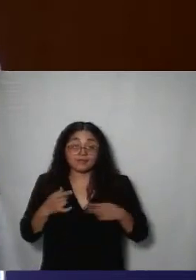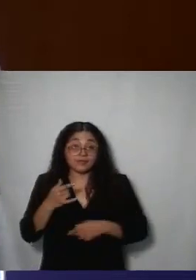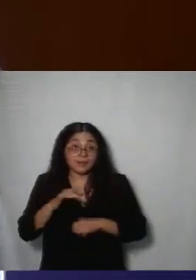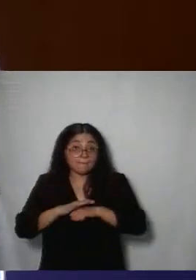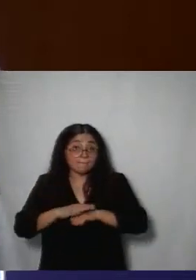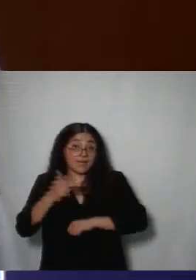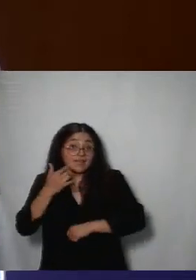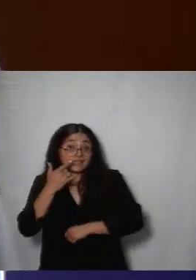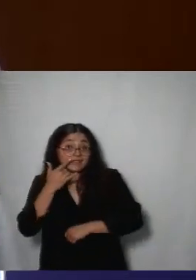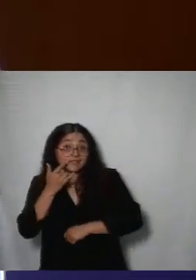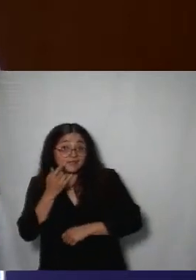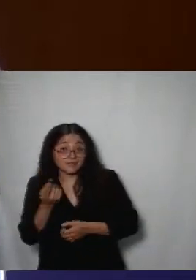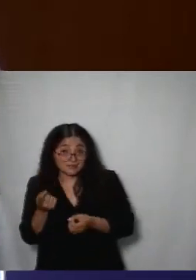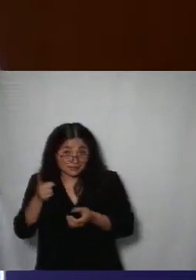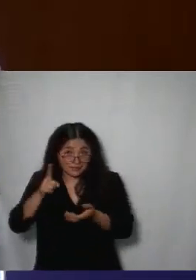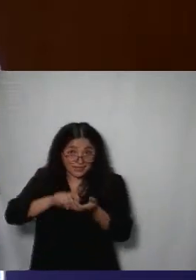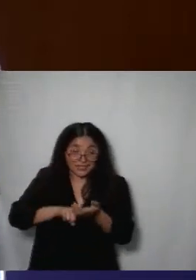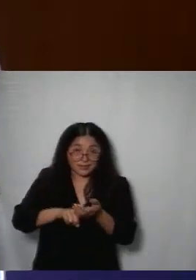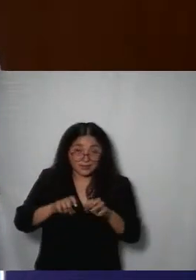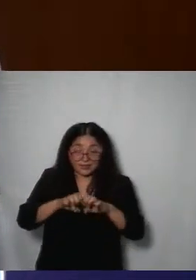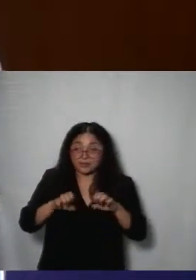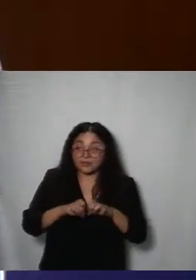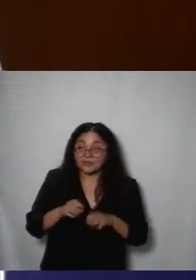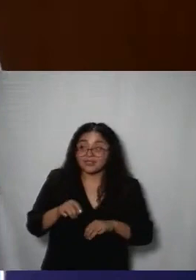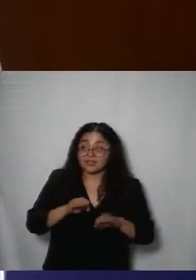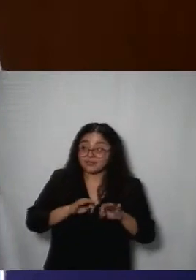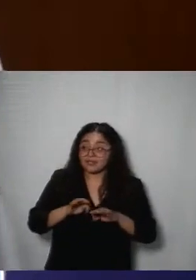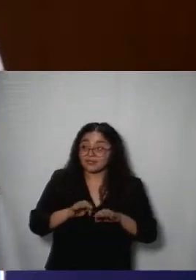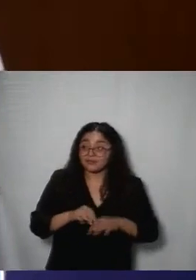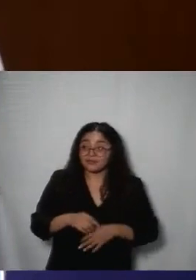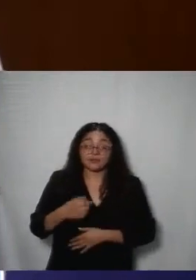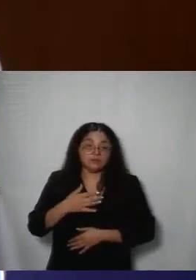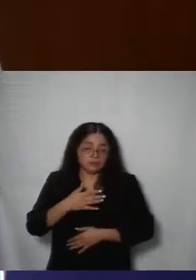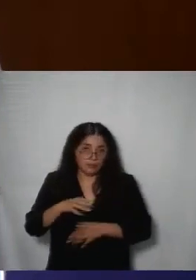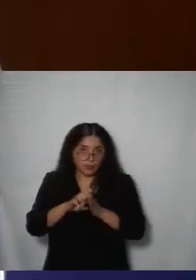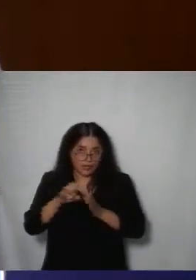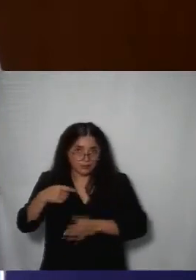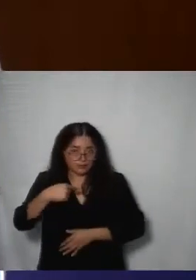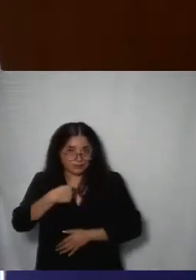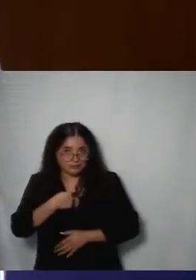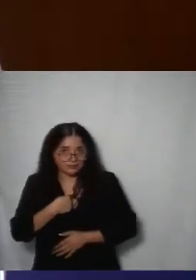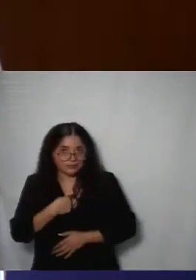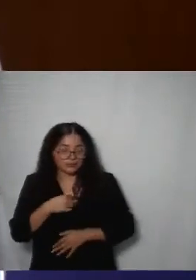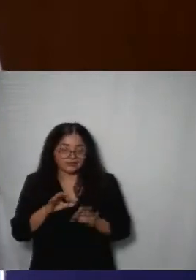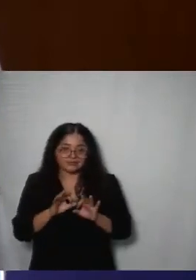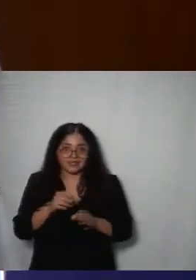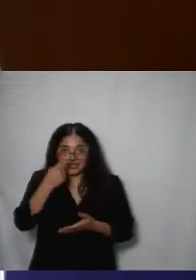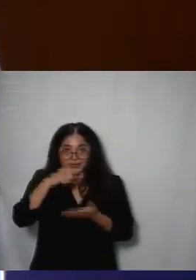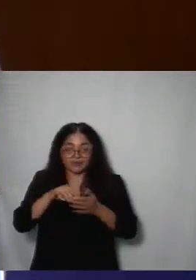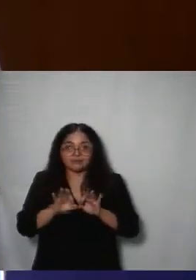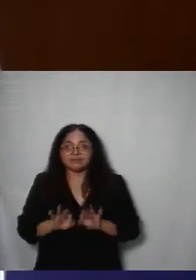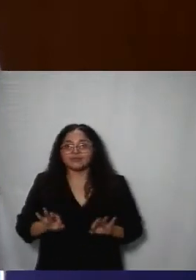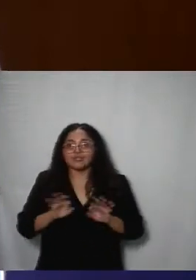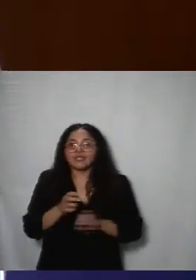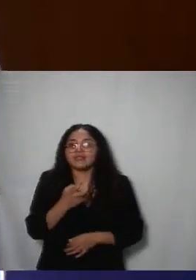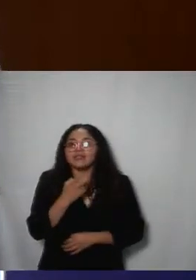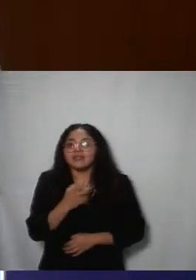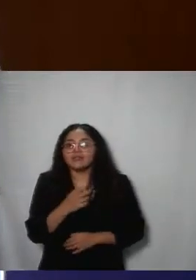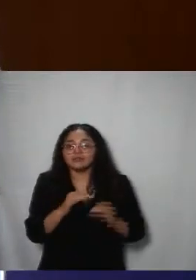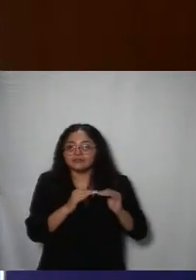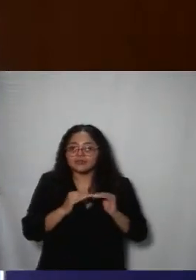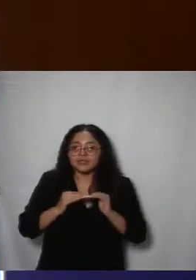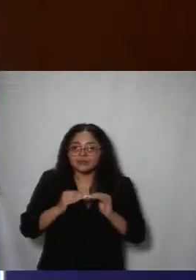en el caso particular de una servidora siempre ha sido fundamental por